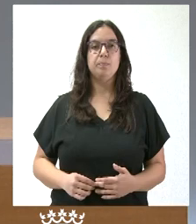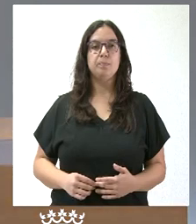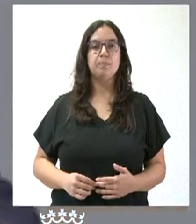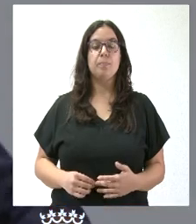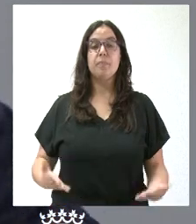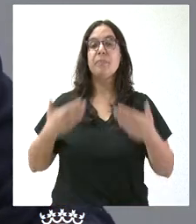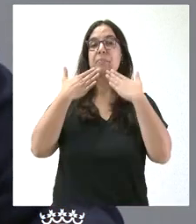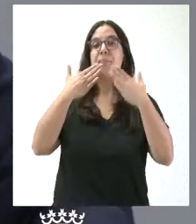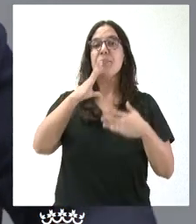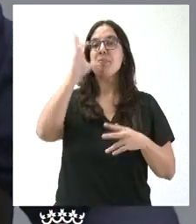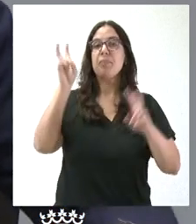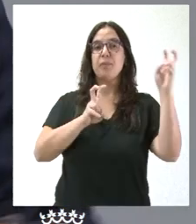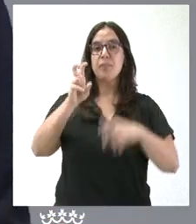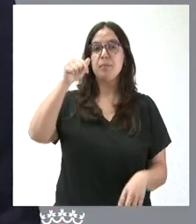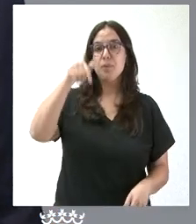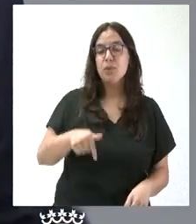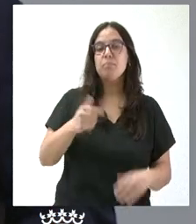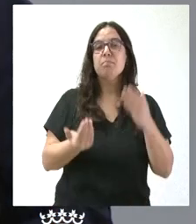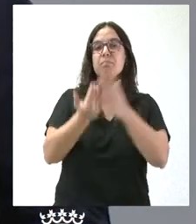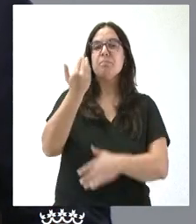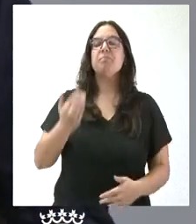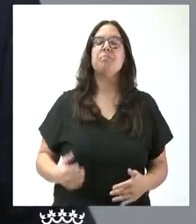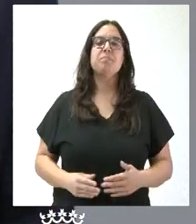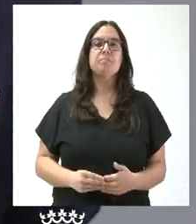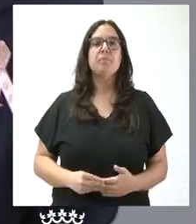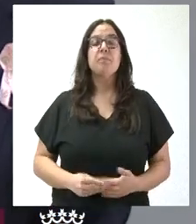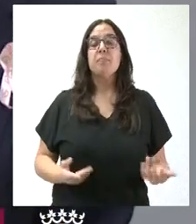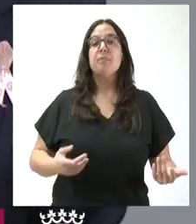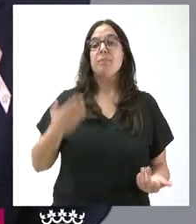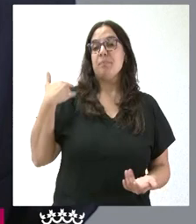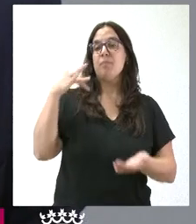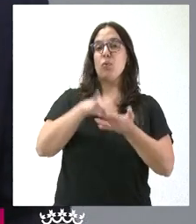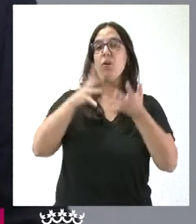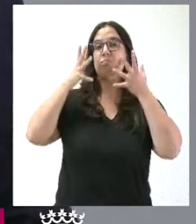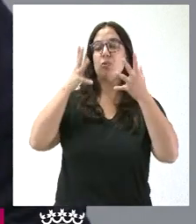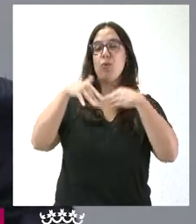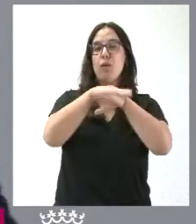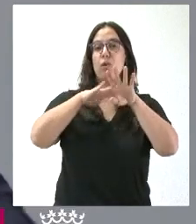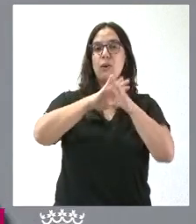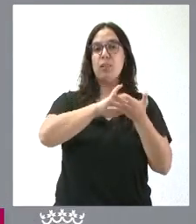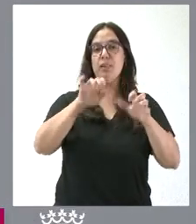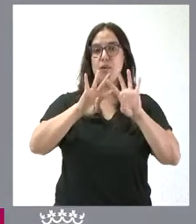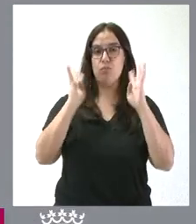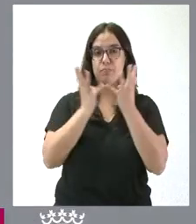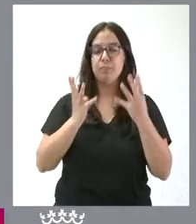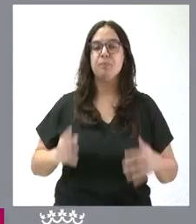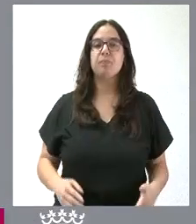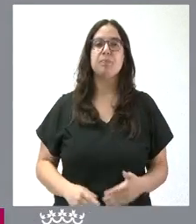Gracias por su presencia hoy aquí esta mañana, donde también hemos celebrado el Consejo de Gobierno de Castilla y León.